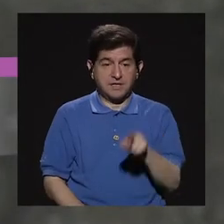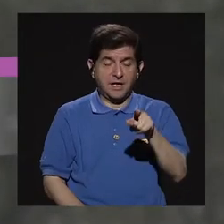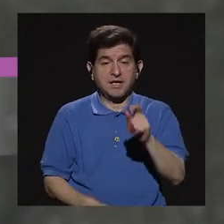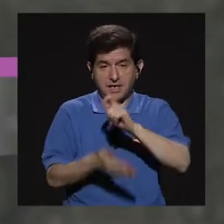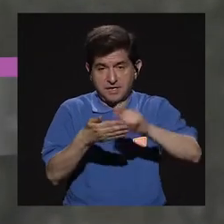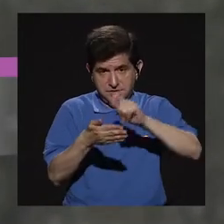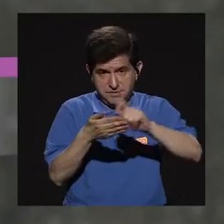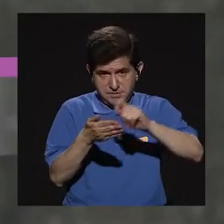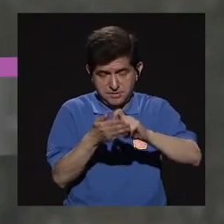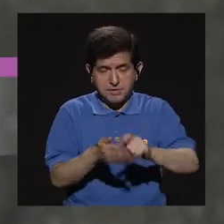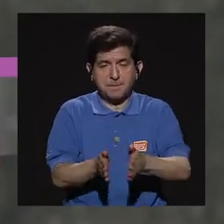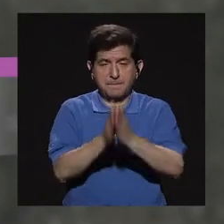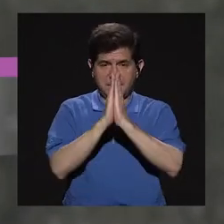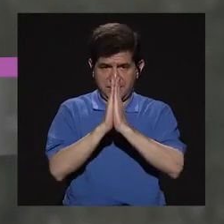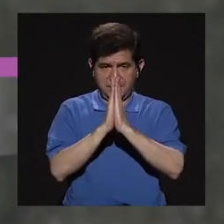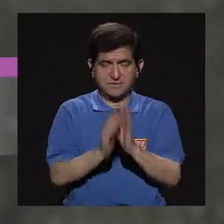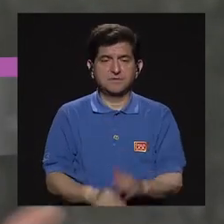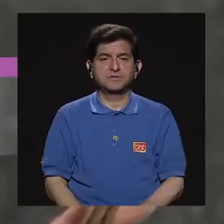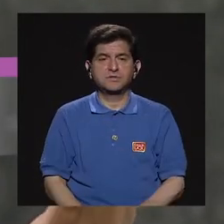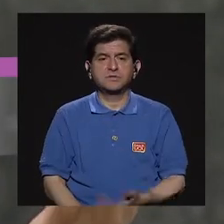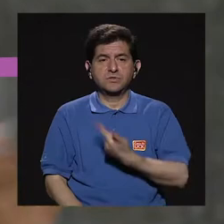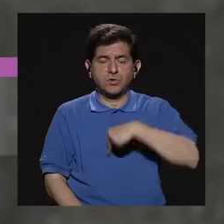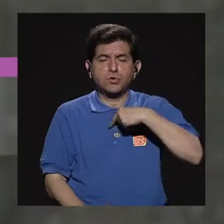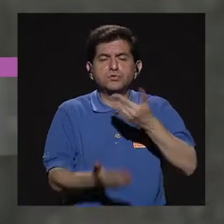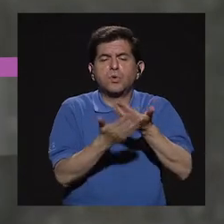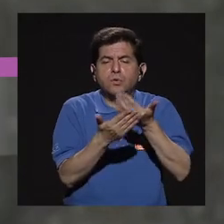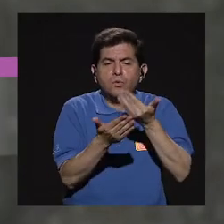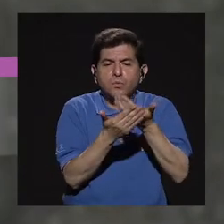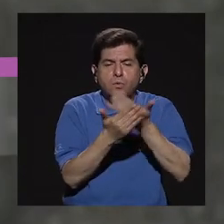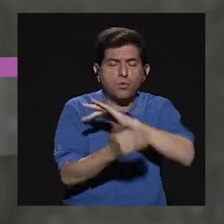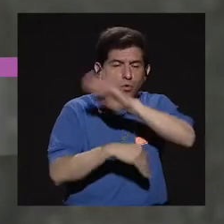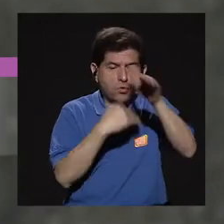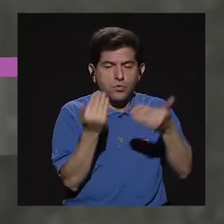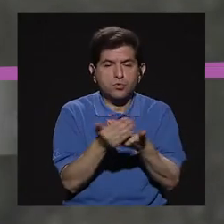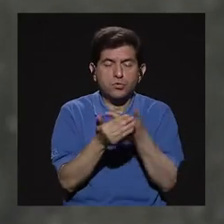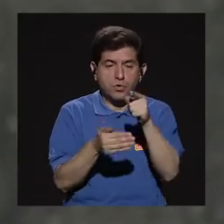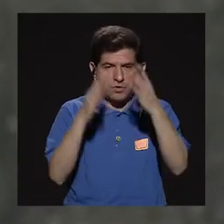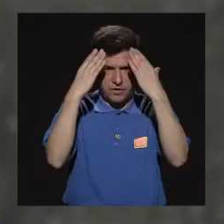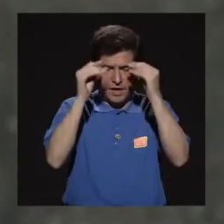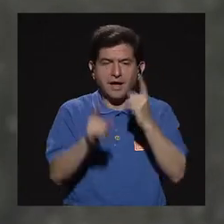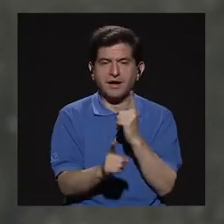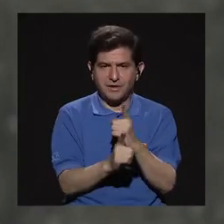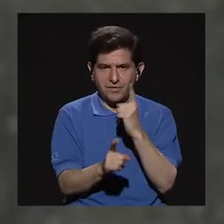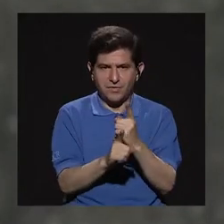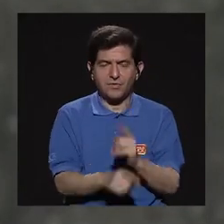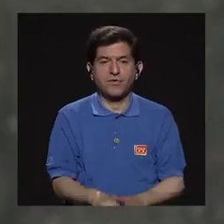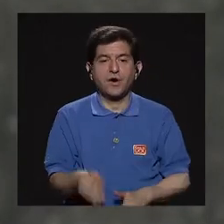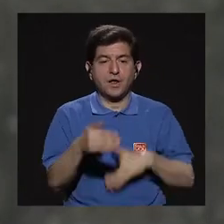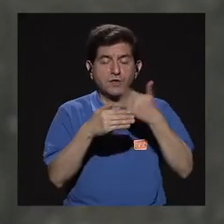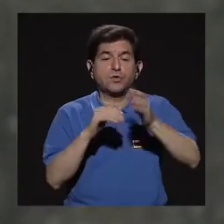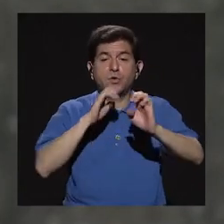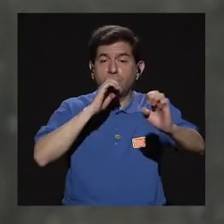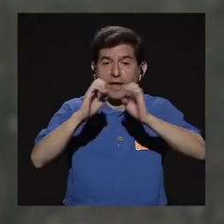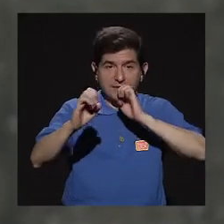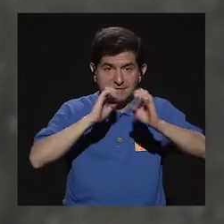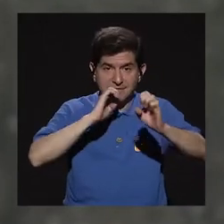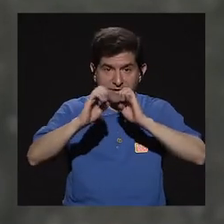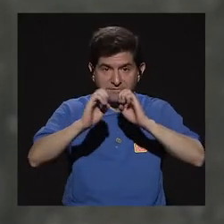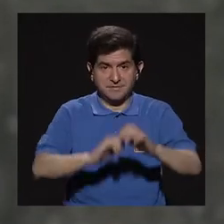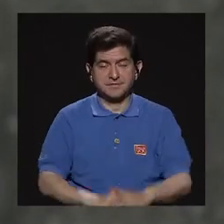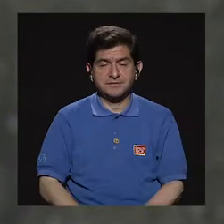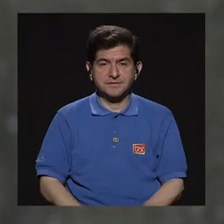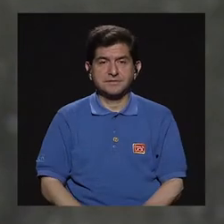solicitud, obviamente nosotros verificamos, digamos, que todos esos datos sean correctos, luego tienen una entrevista